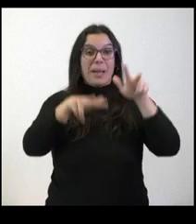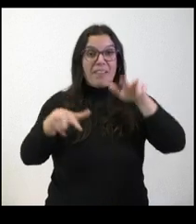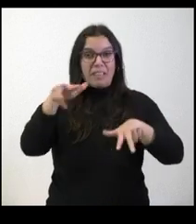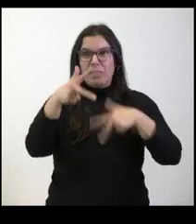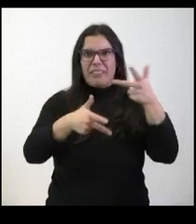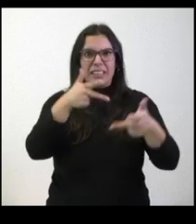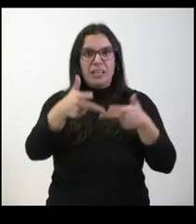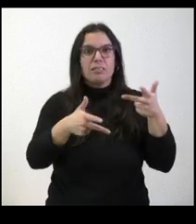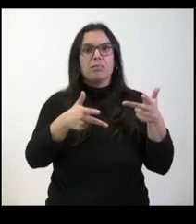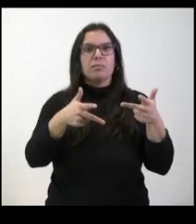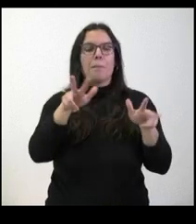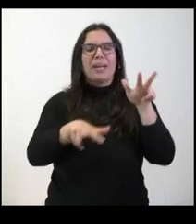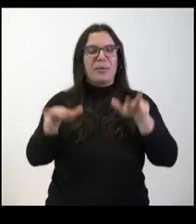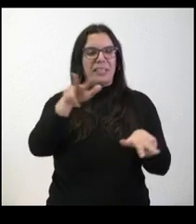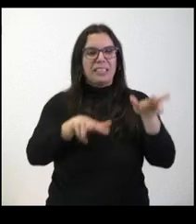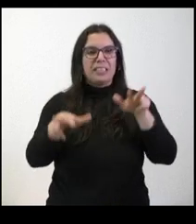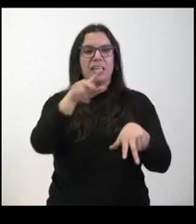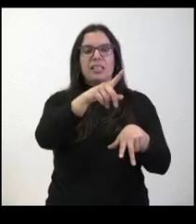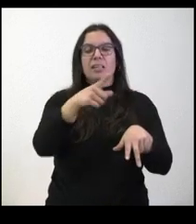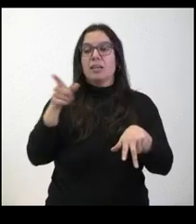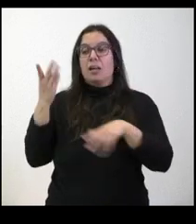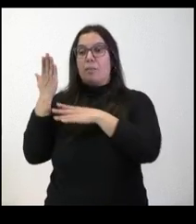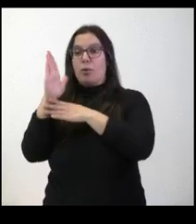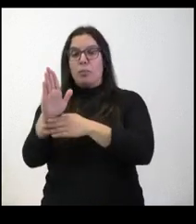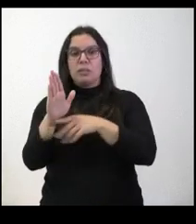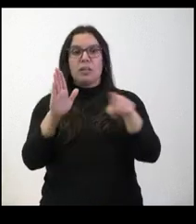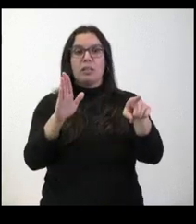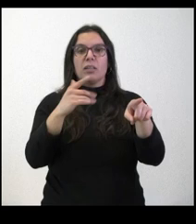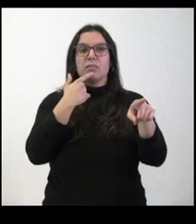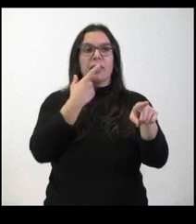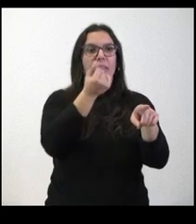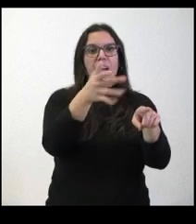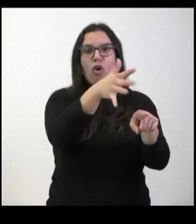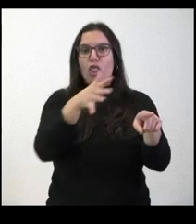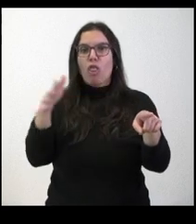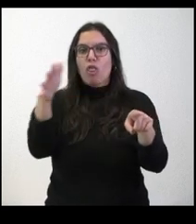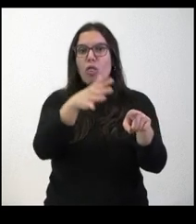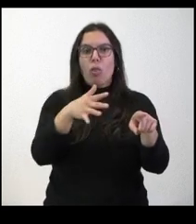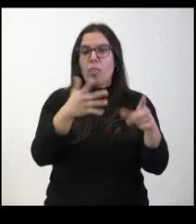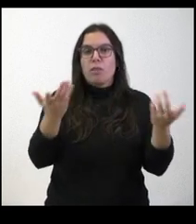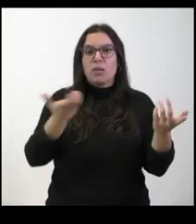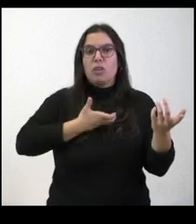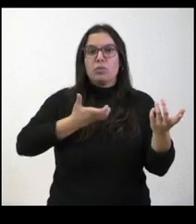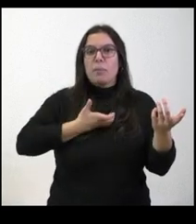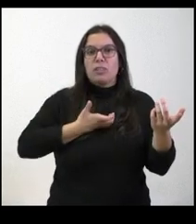Han rechazado una enmienda y dicen que no se ve dinero por ningún sitio, que está tirando el ayuntamiento